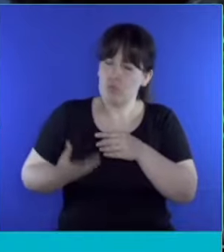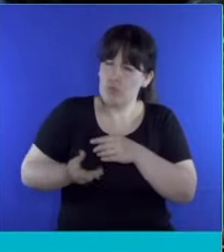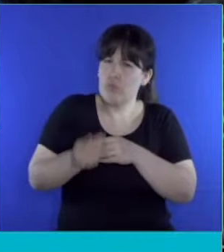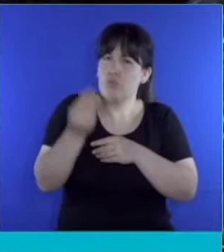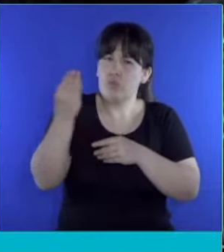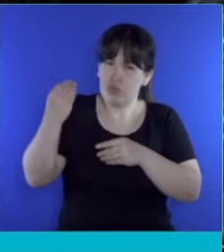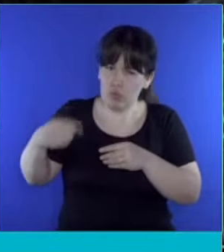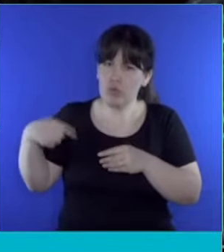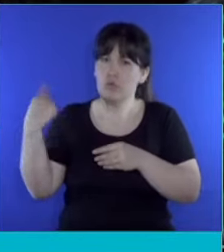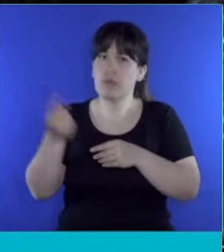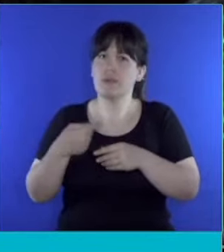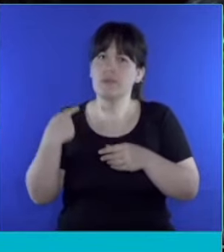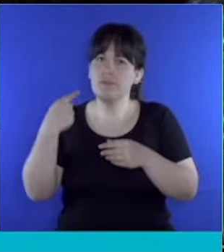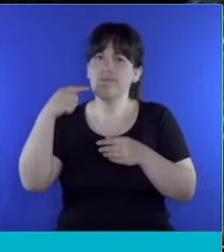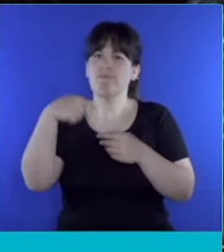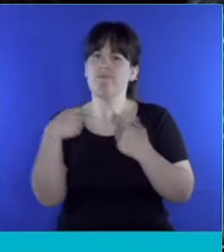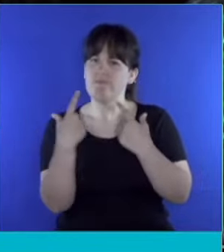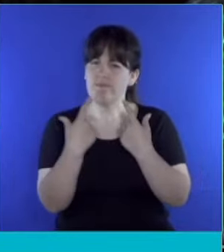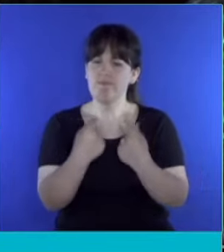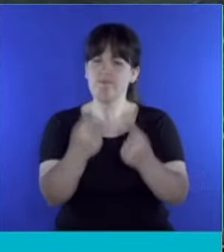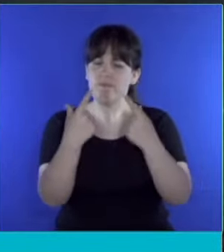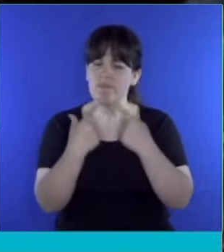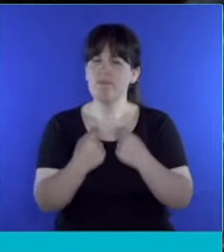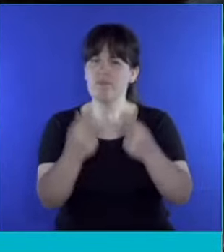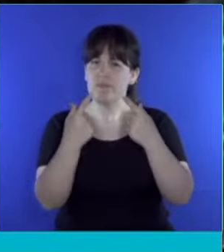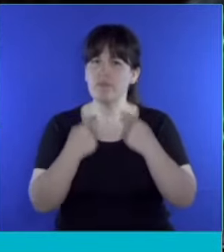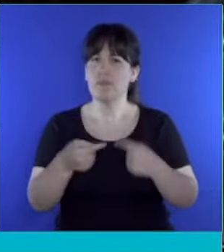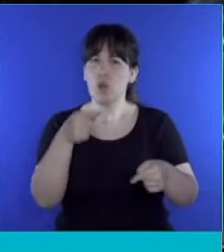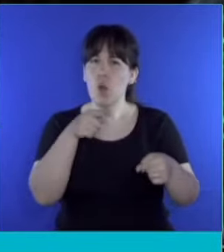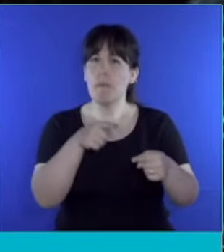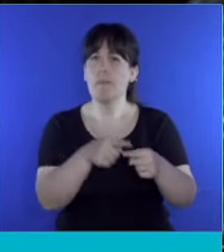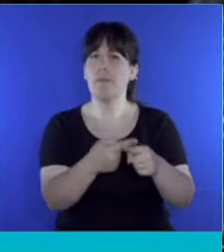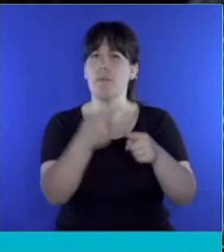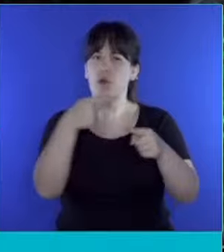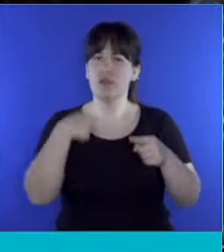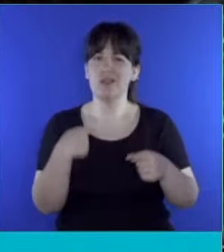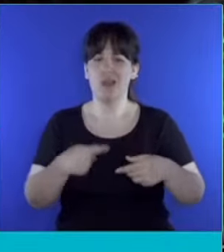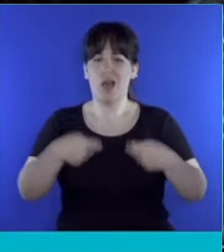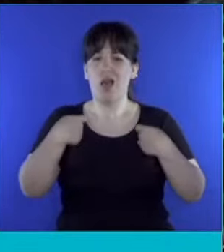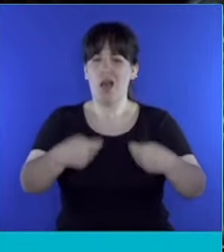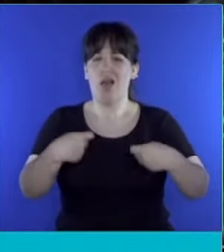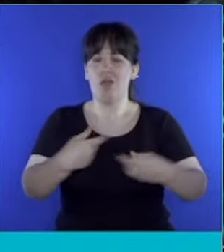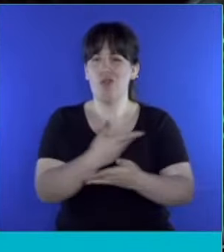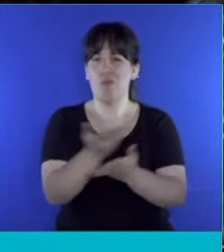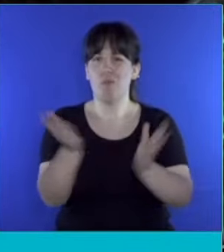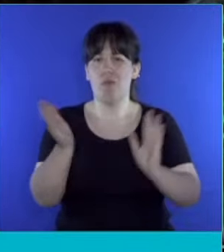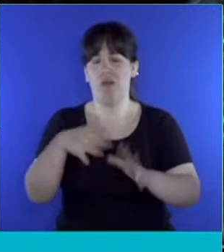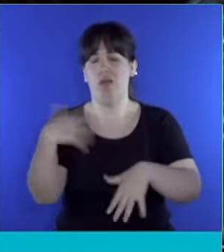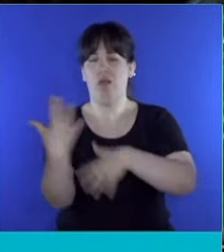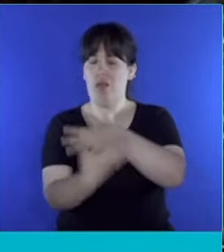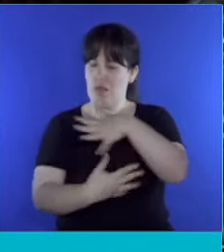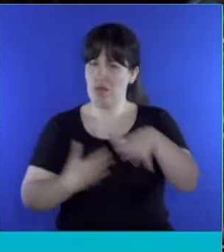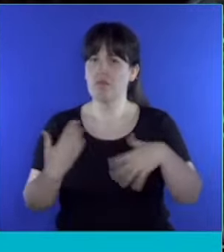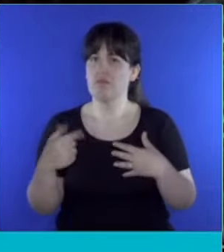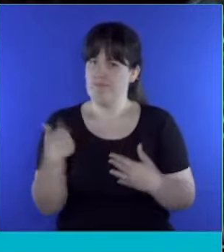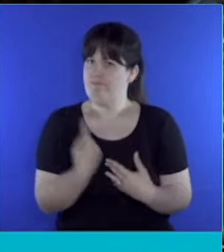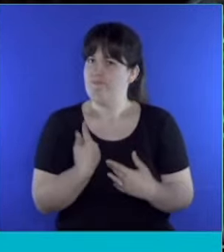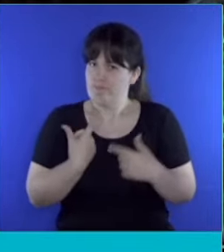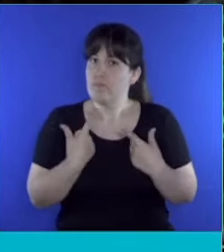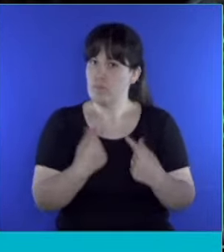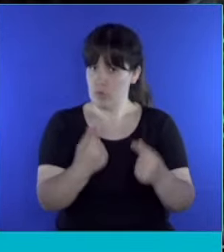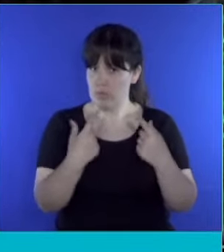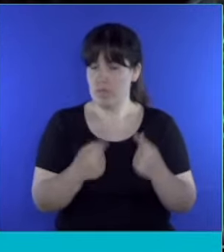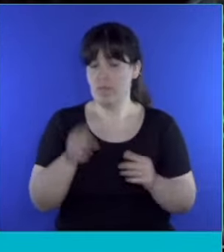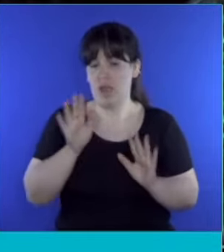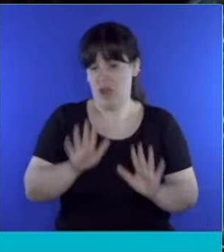manifestado criticando las constantes políticas de descontrol del gasto público que se han impuesto en